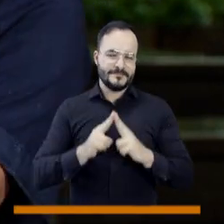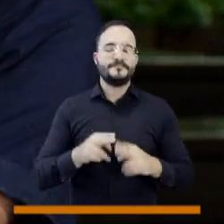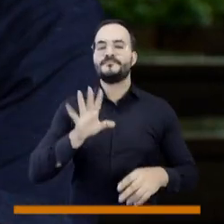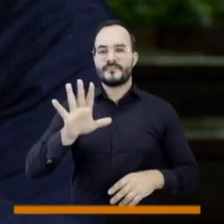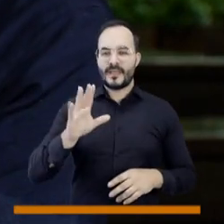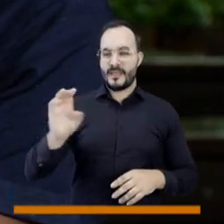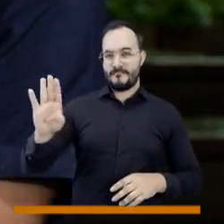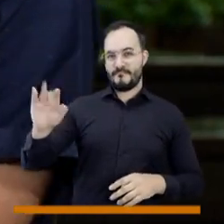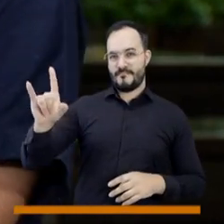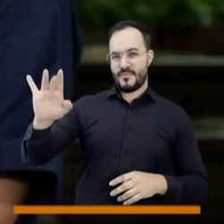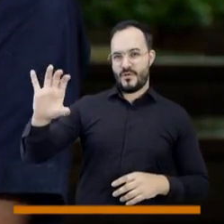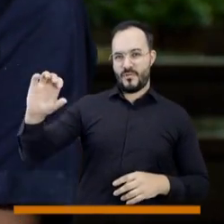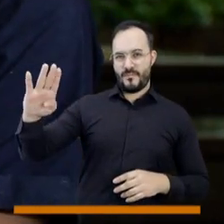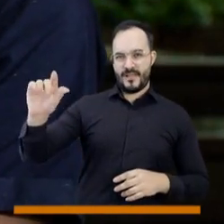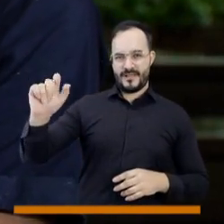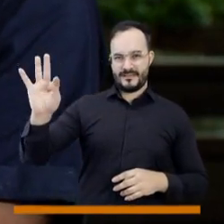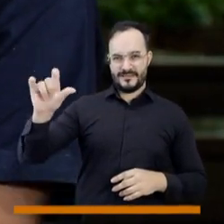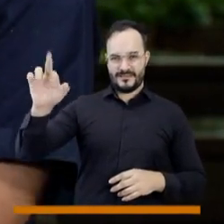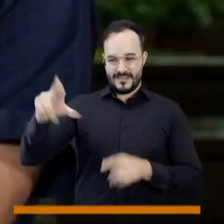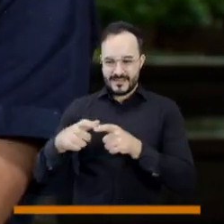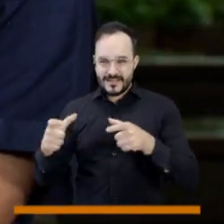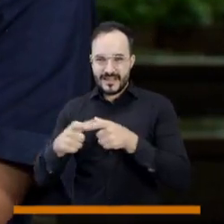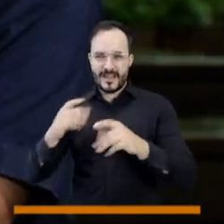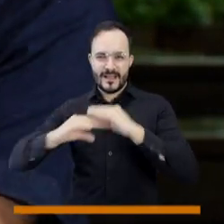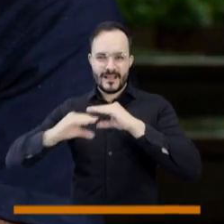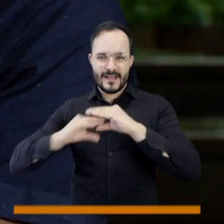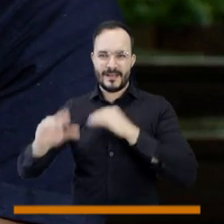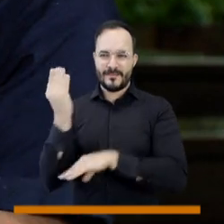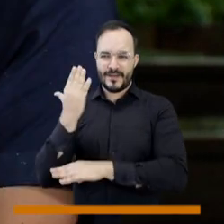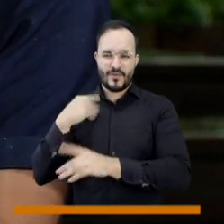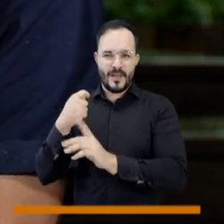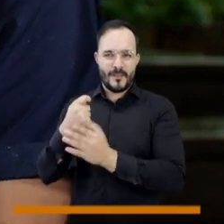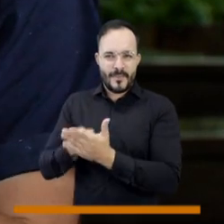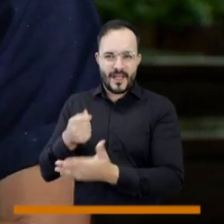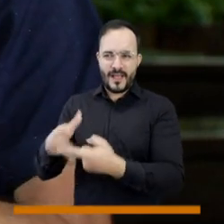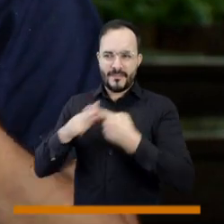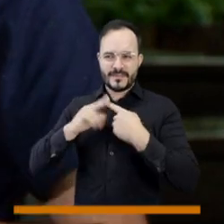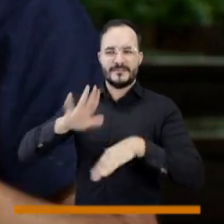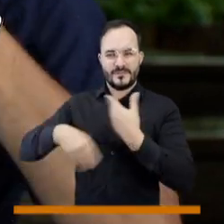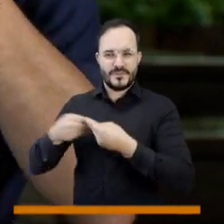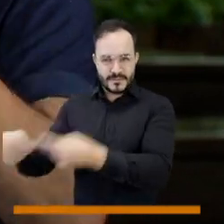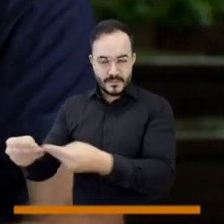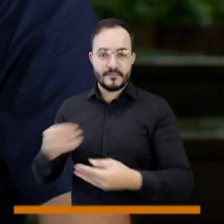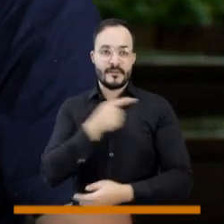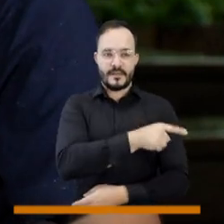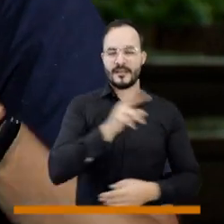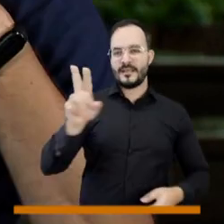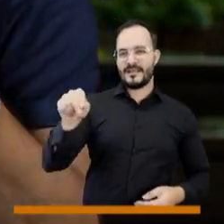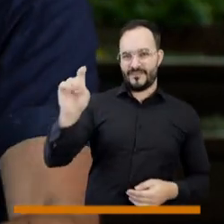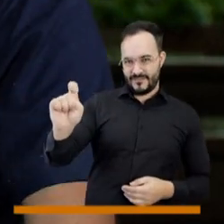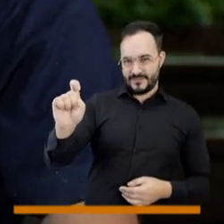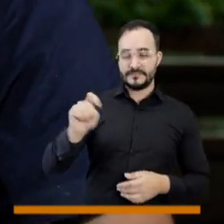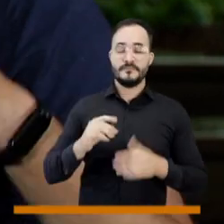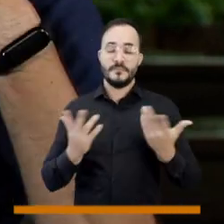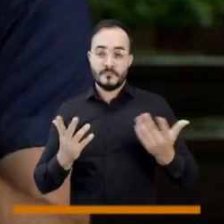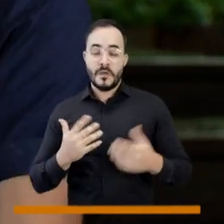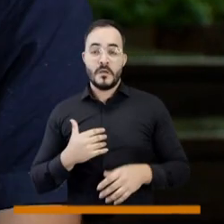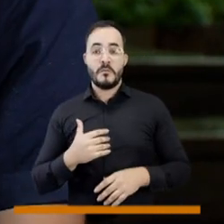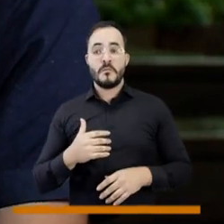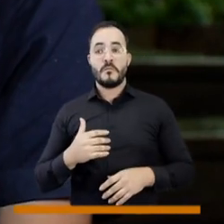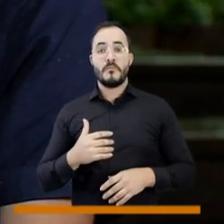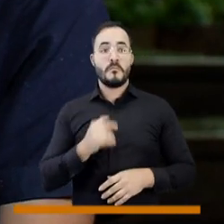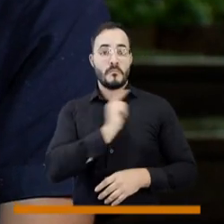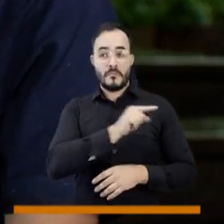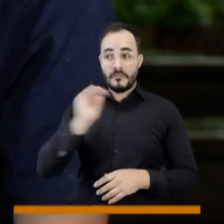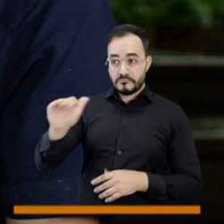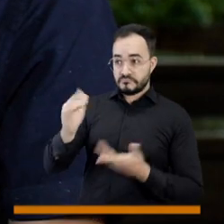ejemplo de Blockbuster y de Netflix. A los tipos de Blockbuster, Netflix les llegó y les dijo, venga, yo quiero participar aquí en ustedes, quiero meterme en negocio, quiero hacer